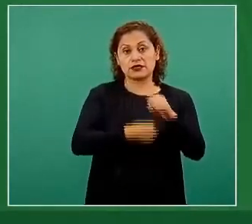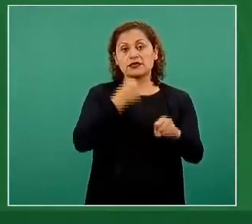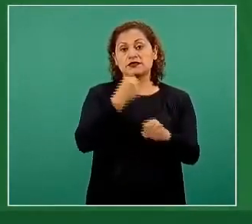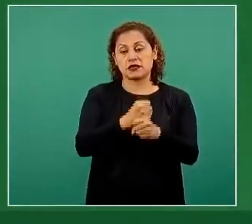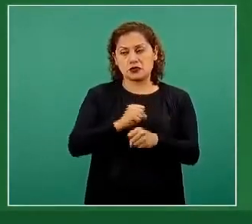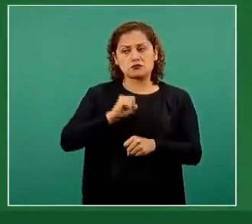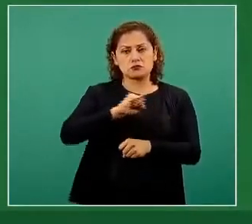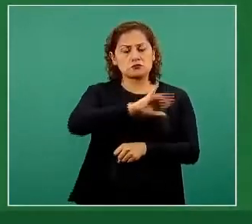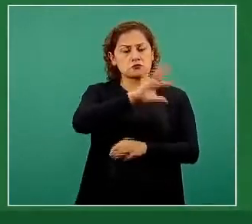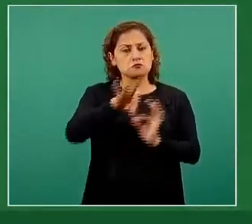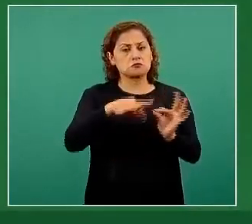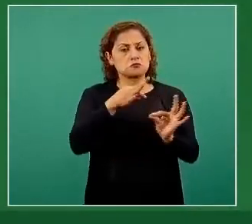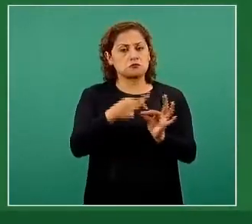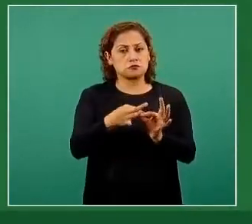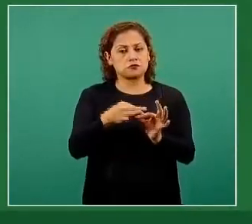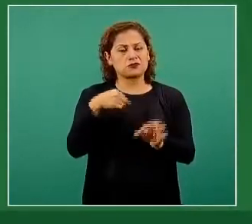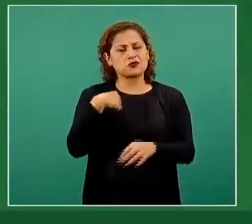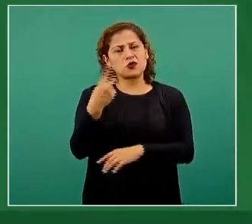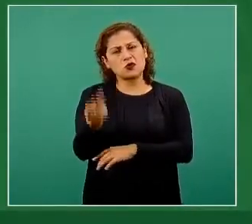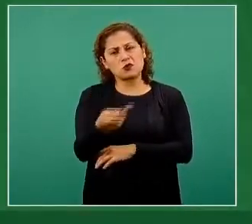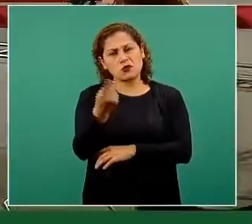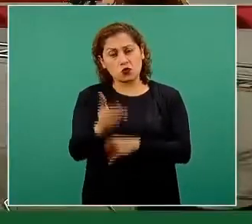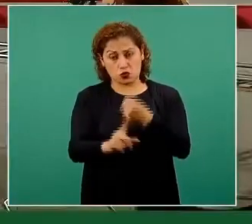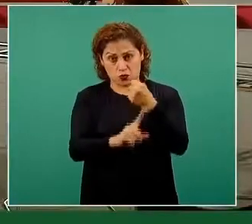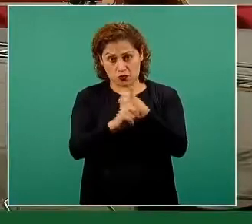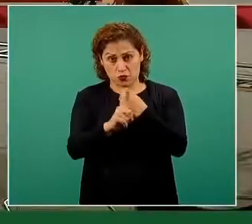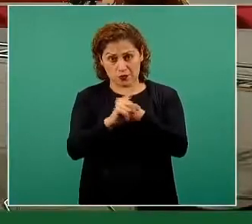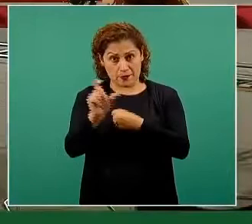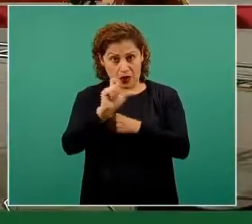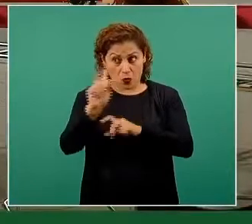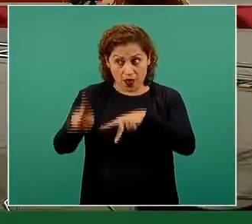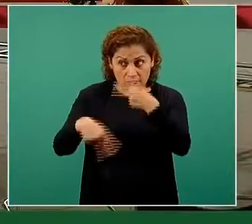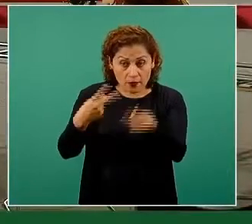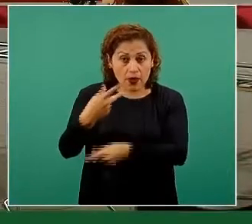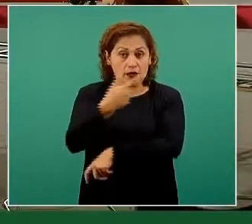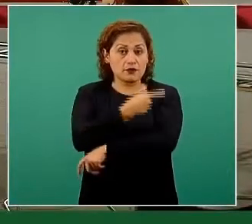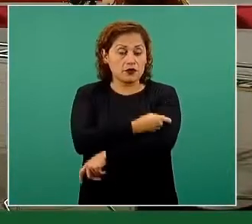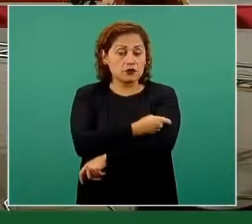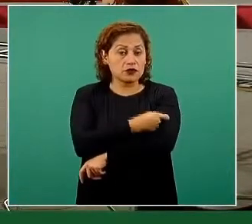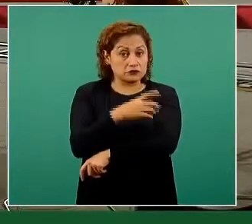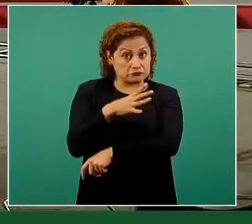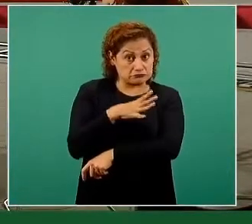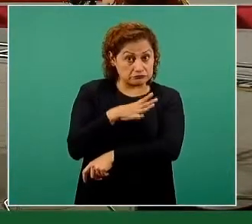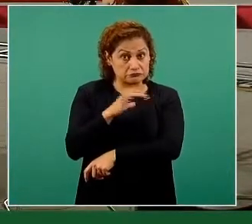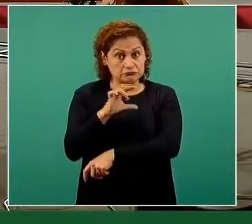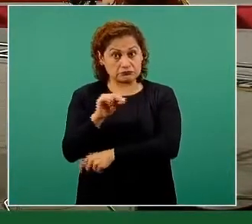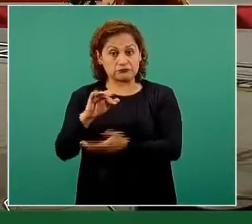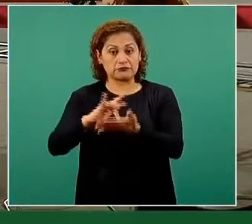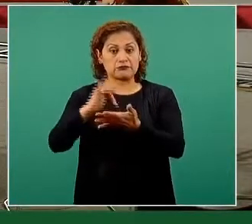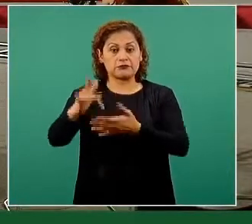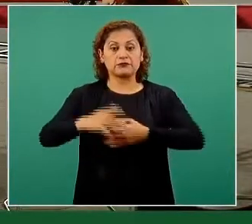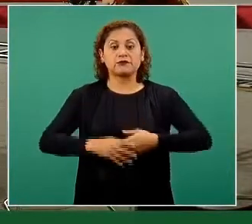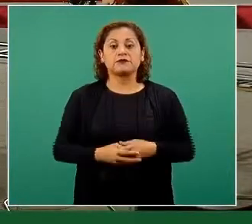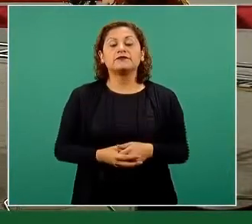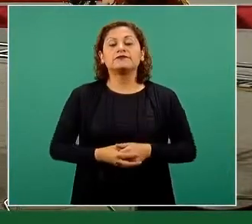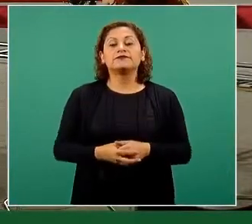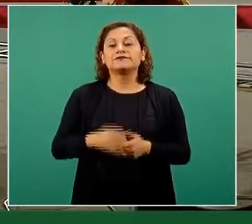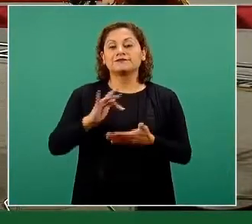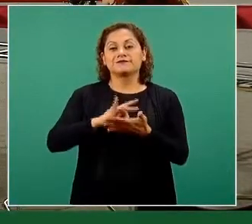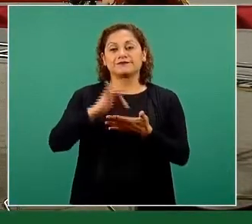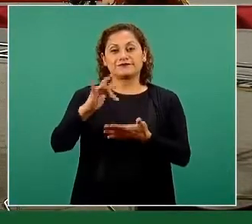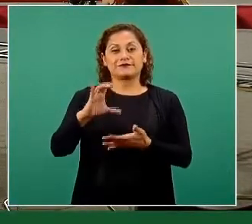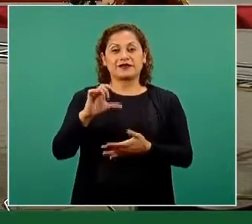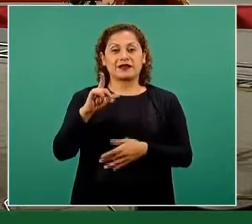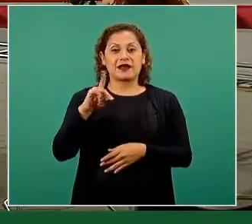sí salió completo. ¿Habrá problemas con ello el día de la vacunación? Muchas gracias. Muchas gracias, Claudia.